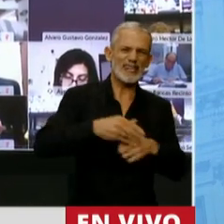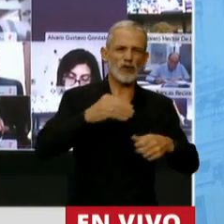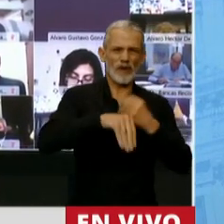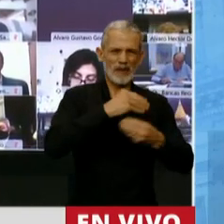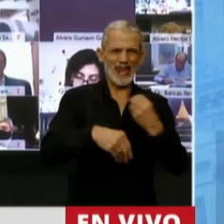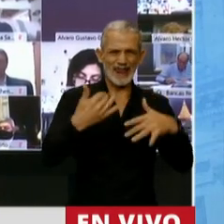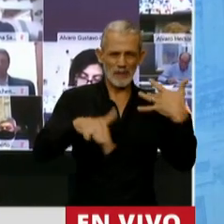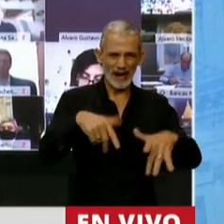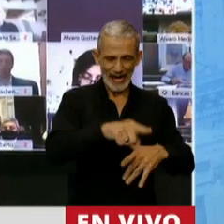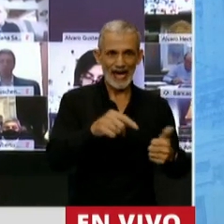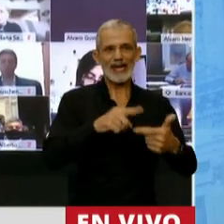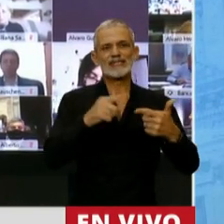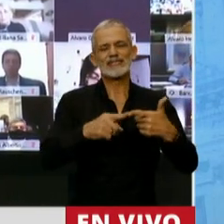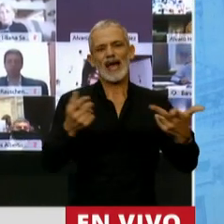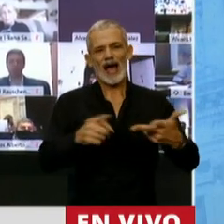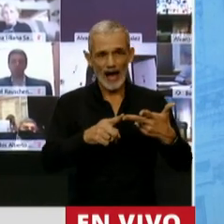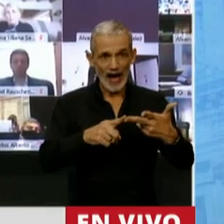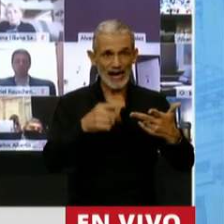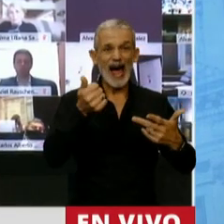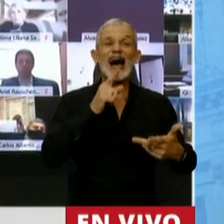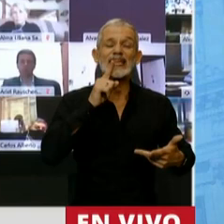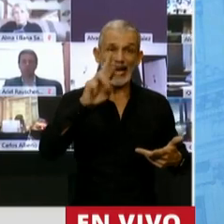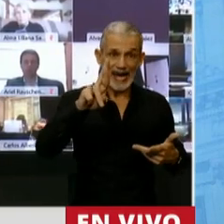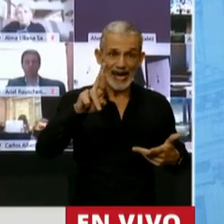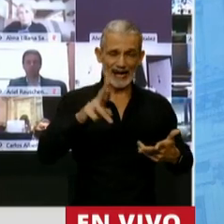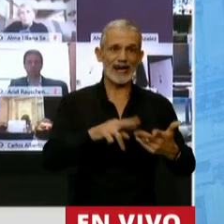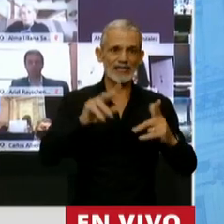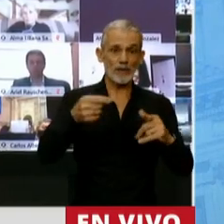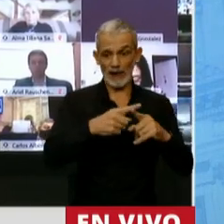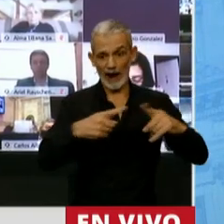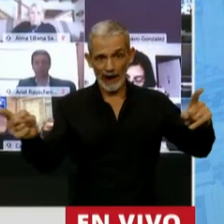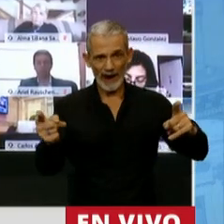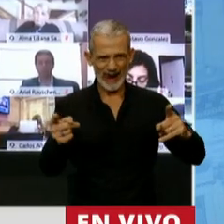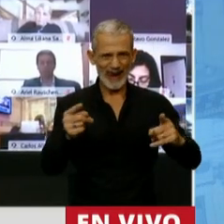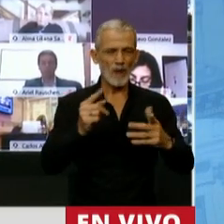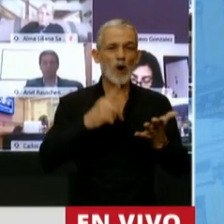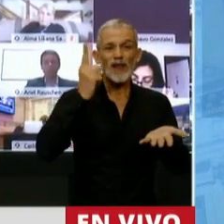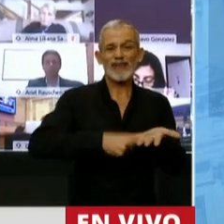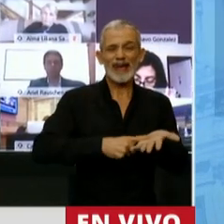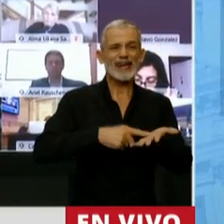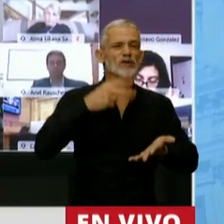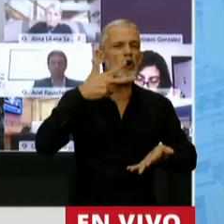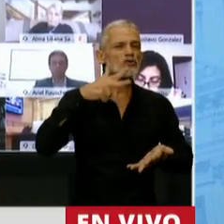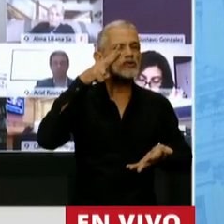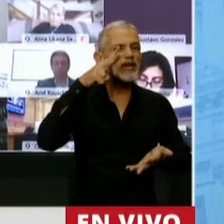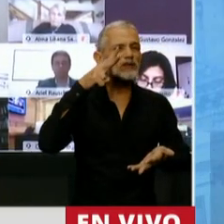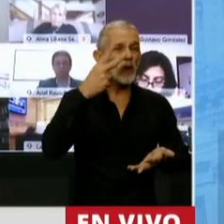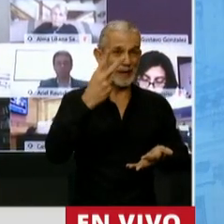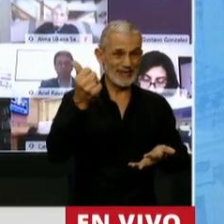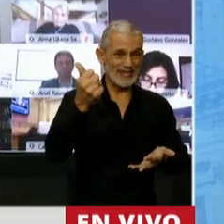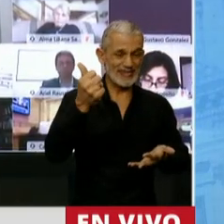al trabajo y la producción, que entre paréntesis acaba de extender por decreto 823